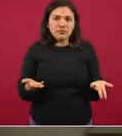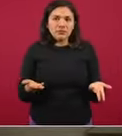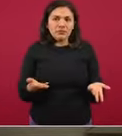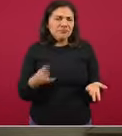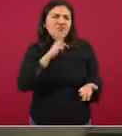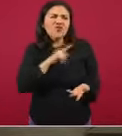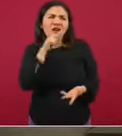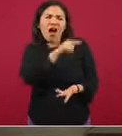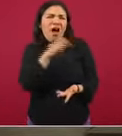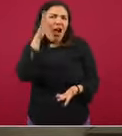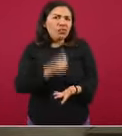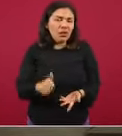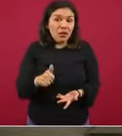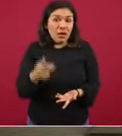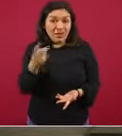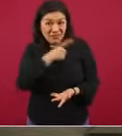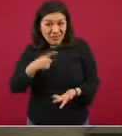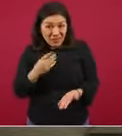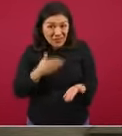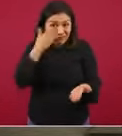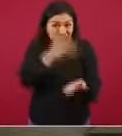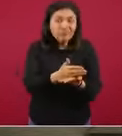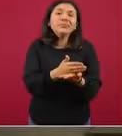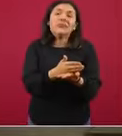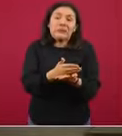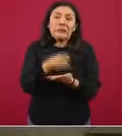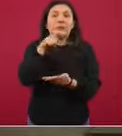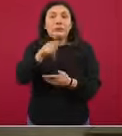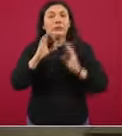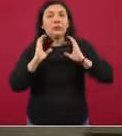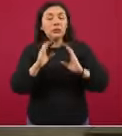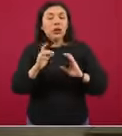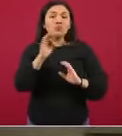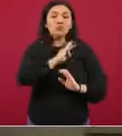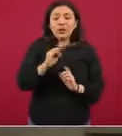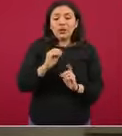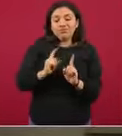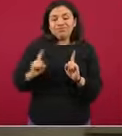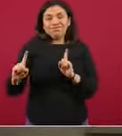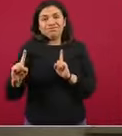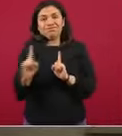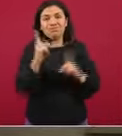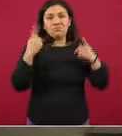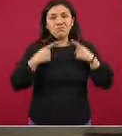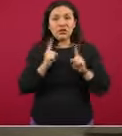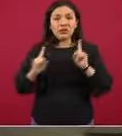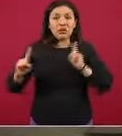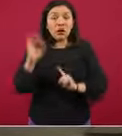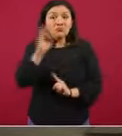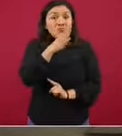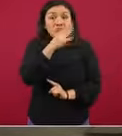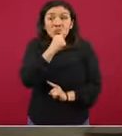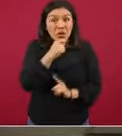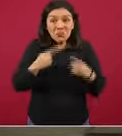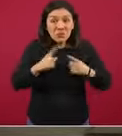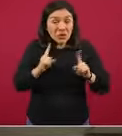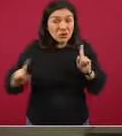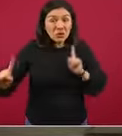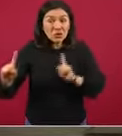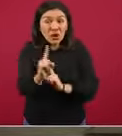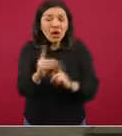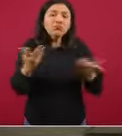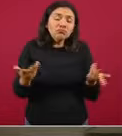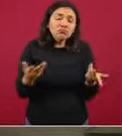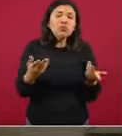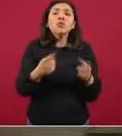acudir. Si tienes que acudir, tratar de mantener la sana distancia. Si no puedes mantener la sana distancia, el